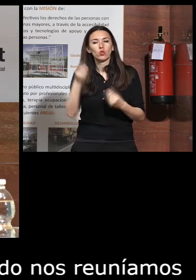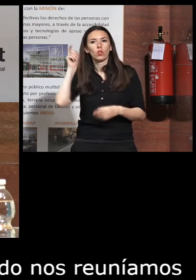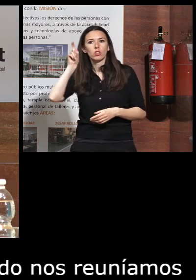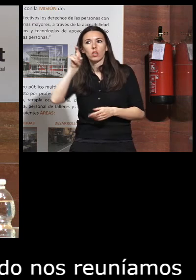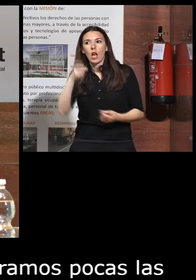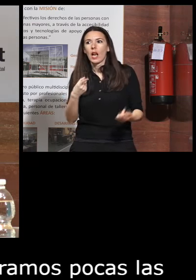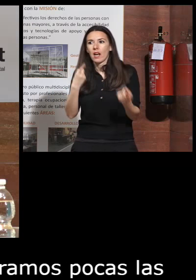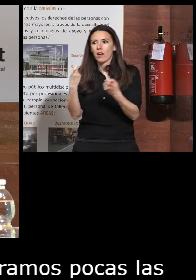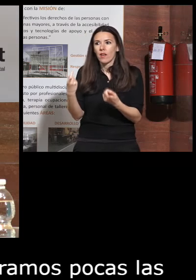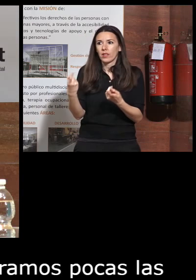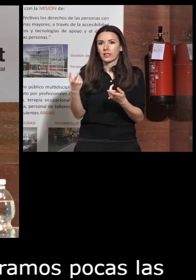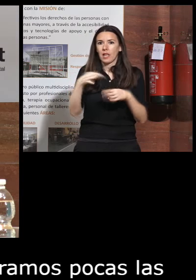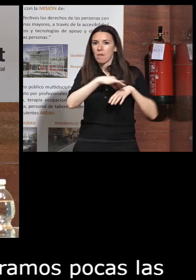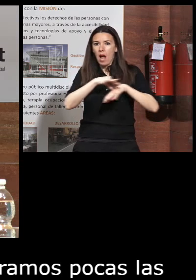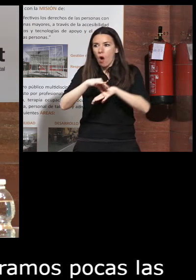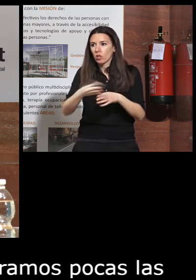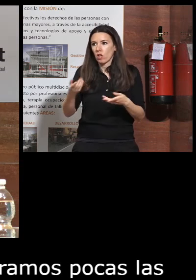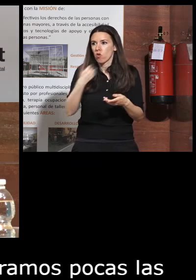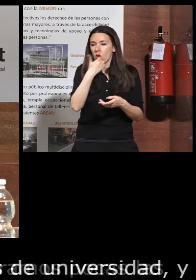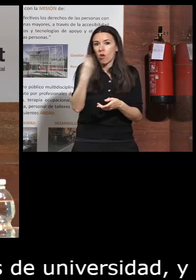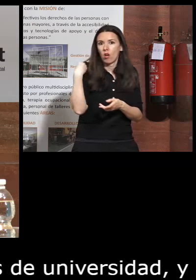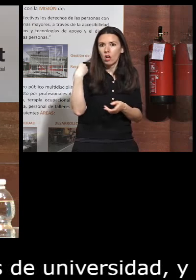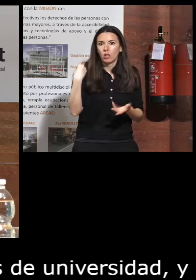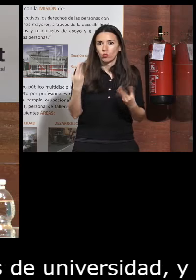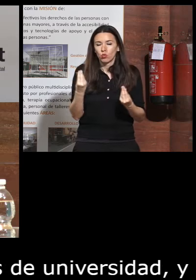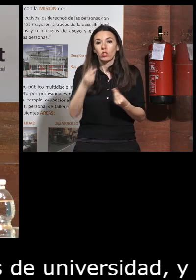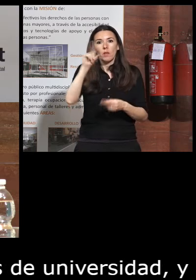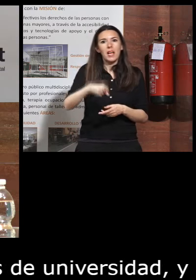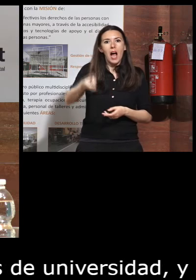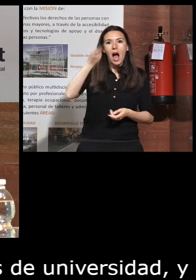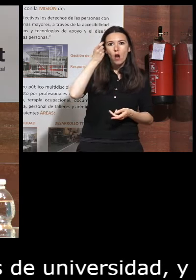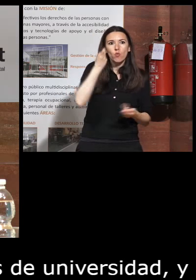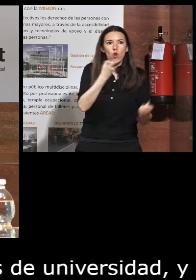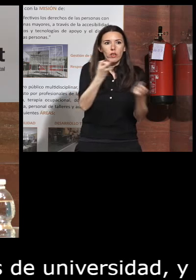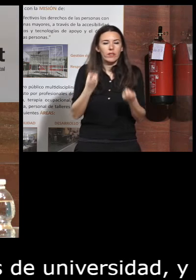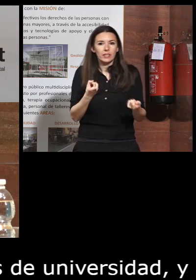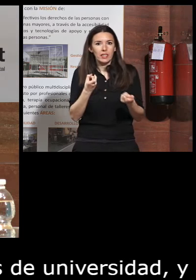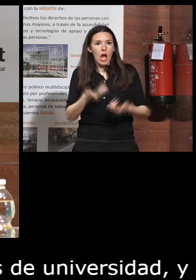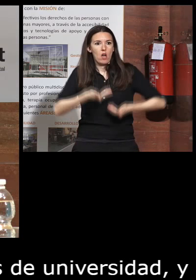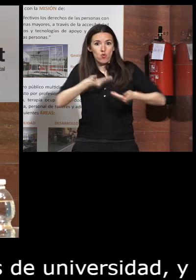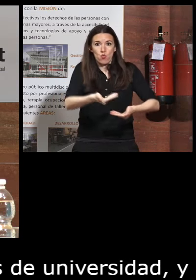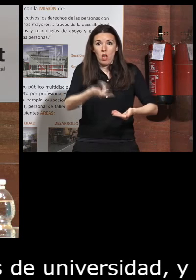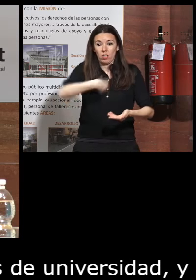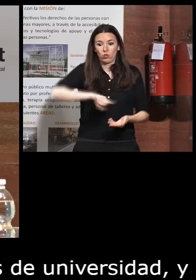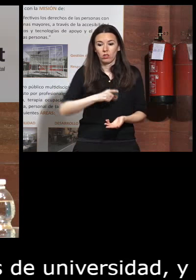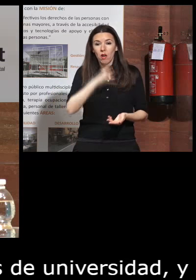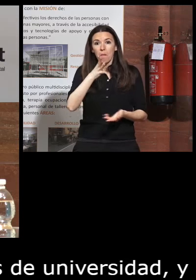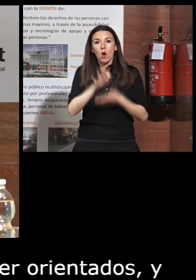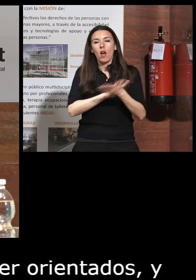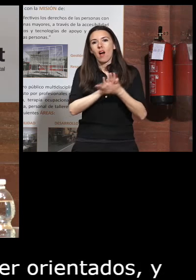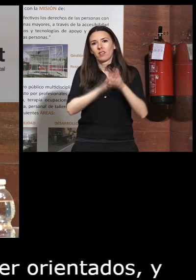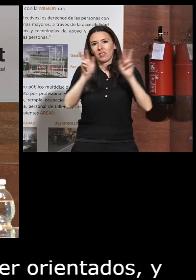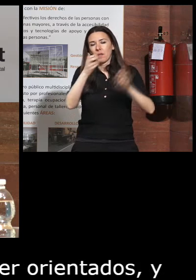precisaban ser orientados y también muchos los alumnos que precisaban nuestras ayudas ¿no? porque claro hablamos de